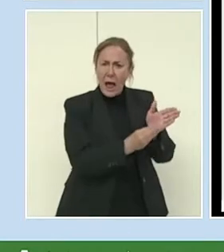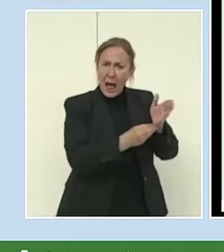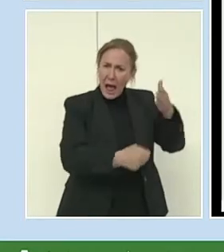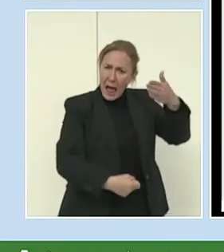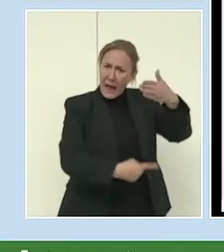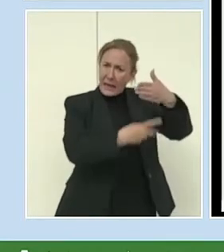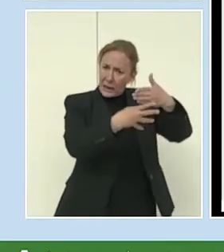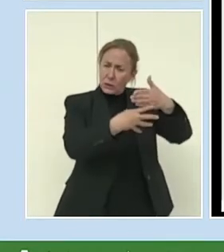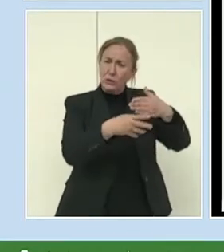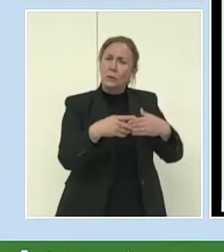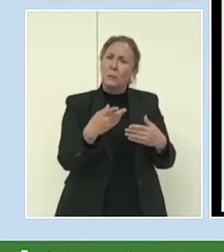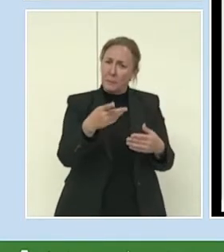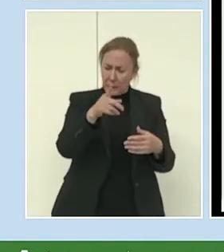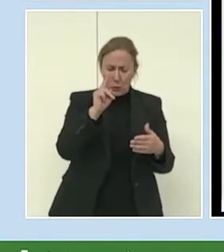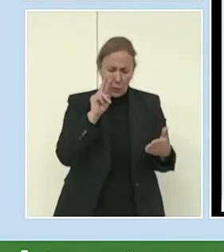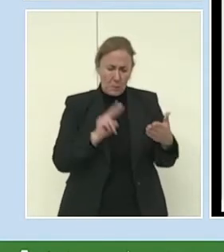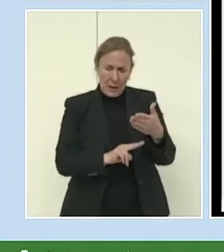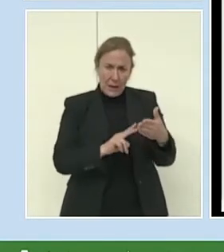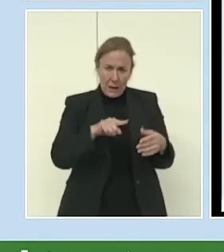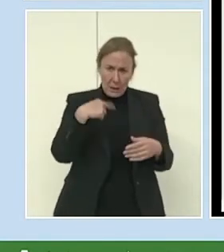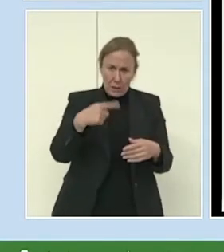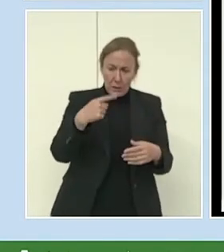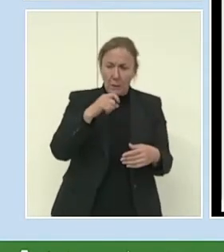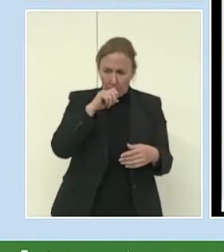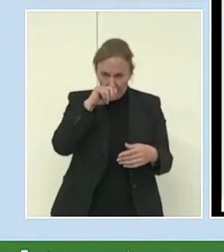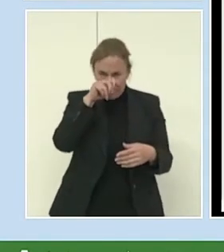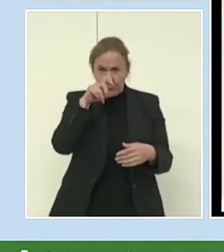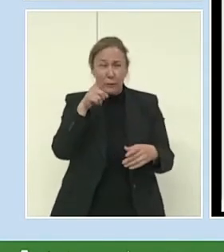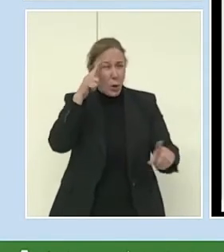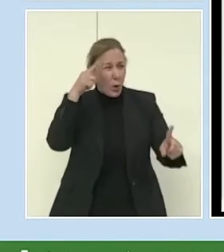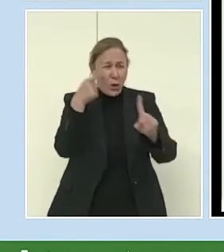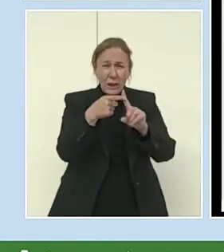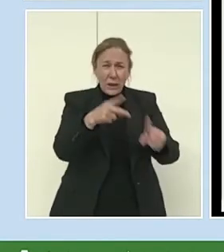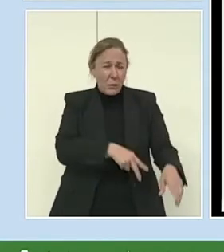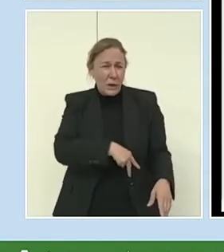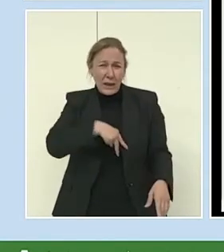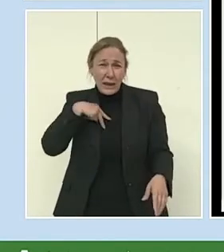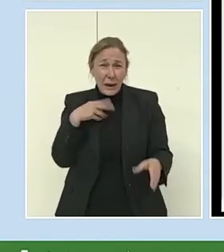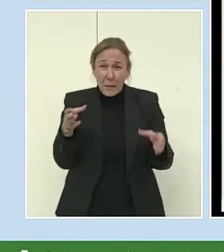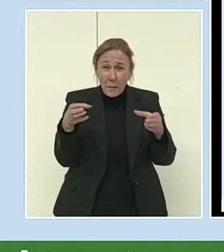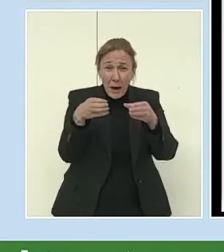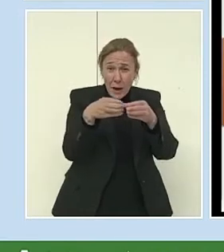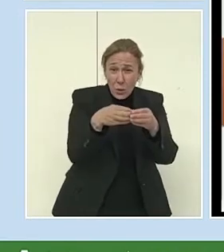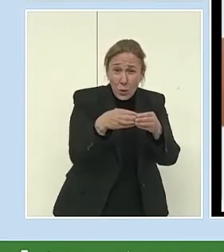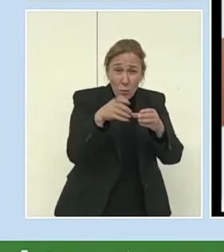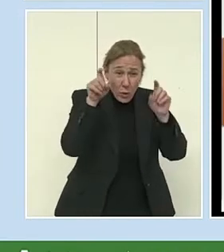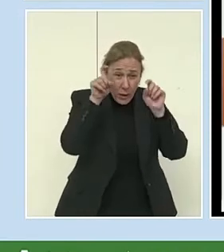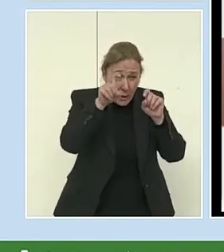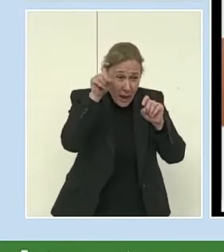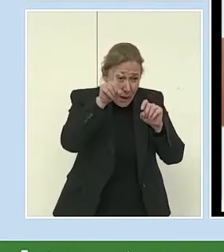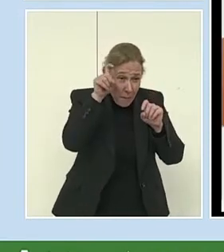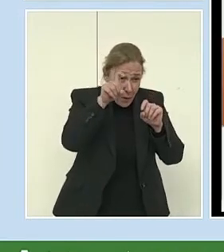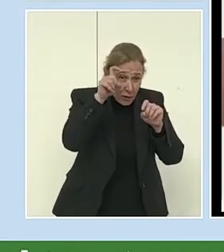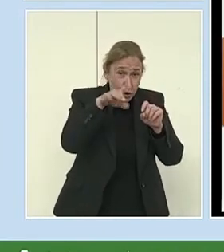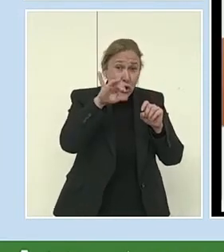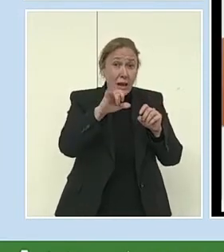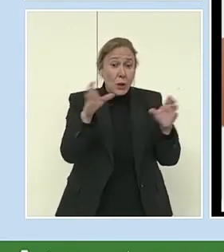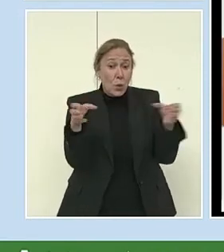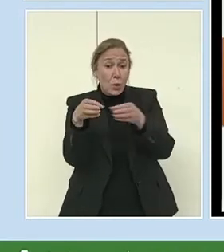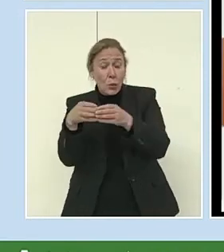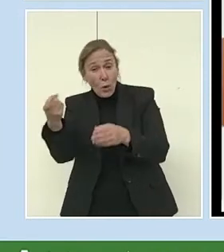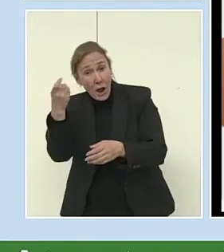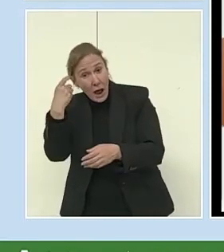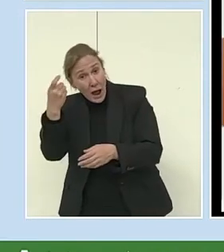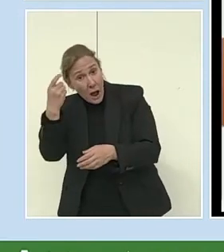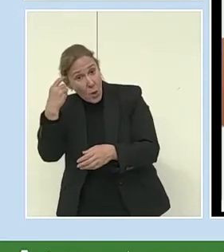cuestiones. Como los objetivos generales para el equipo docente y para el alumnado lo ha comentado Silvia, pues voy a hacerle